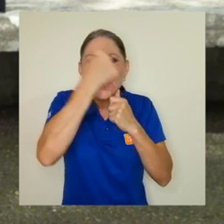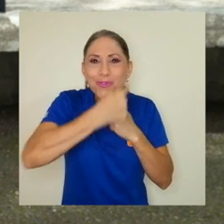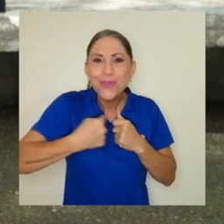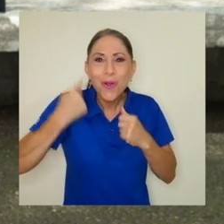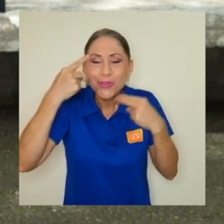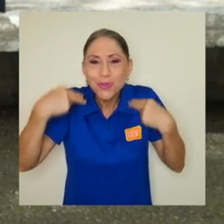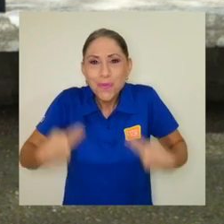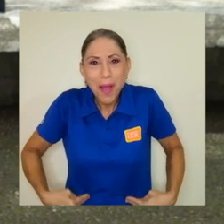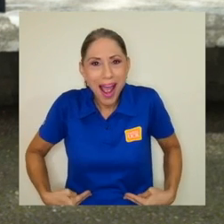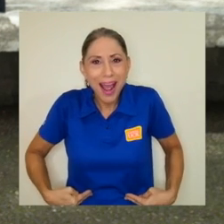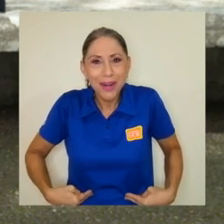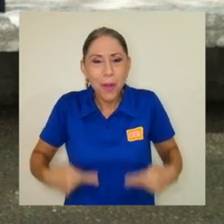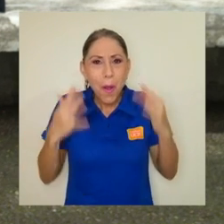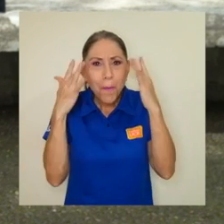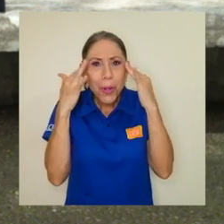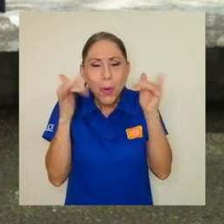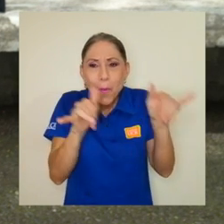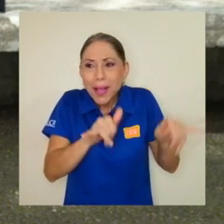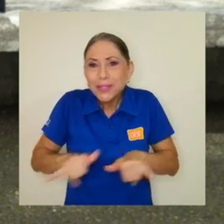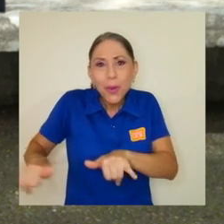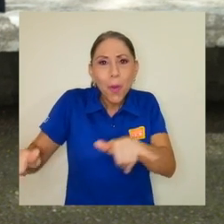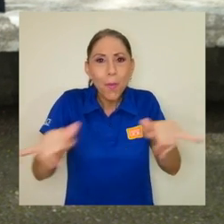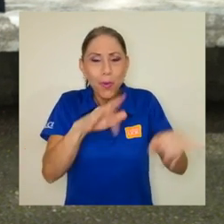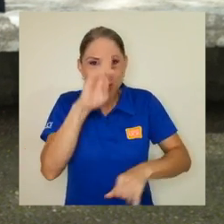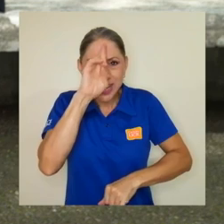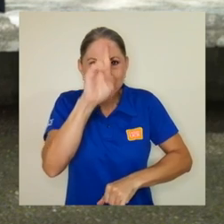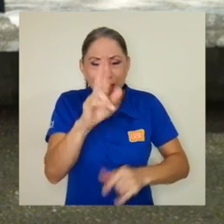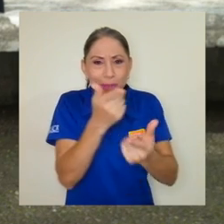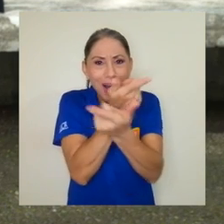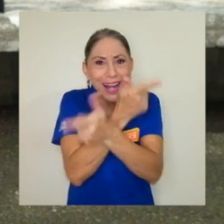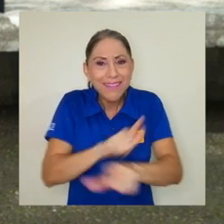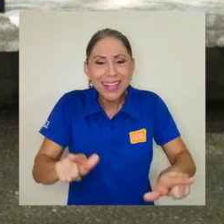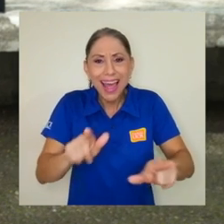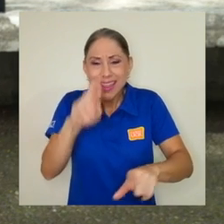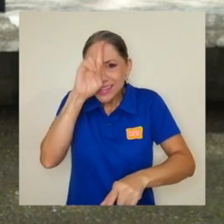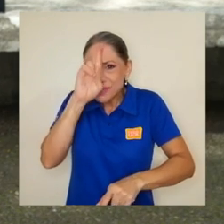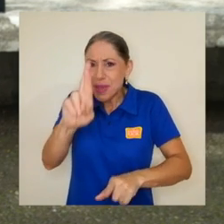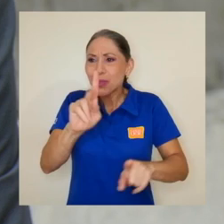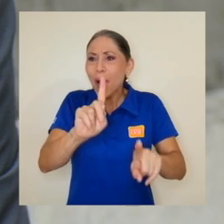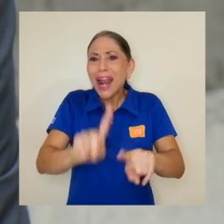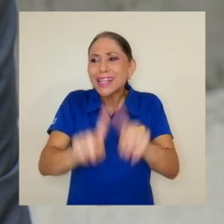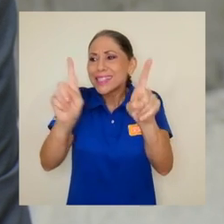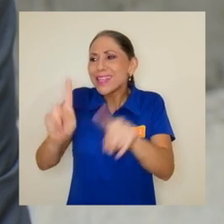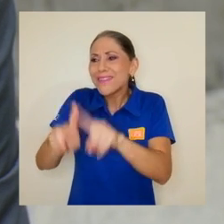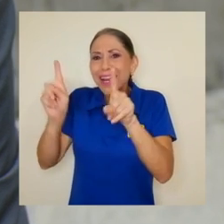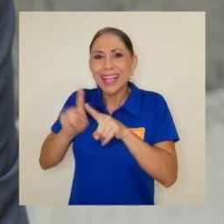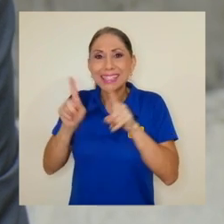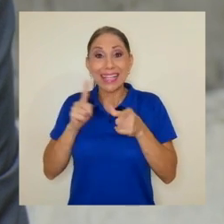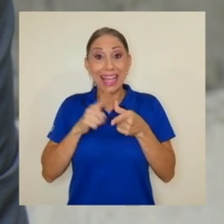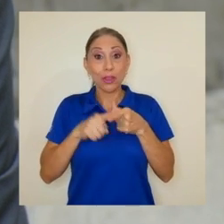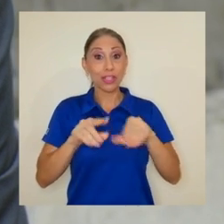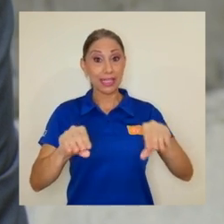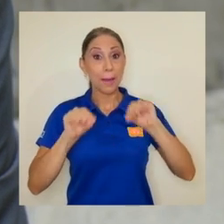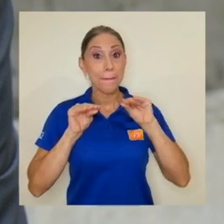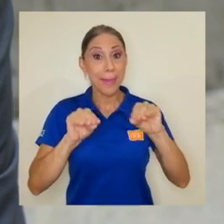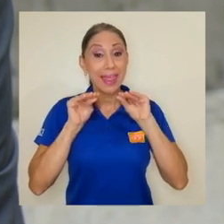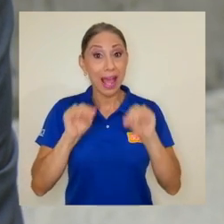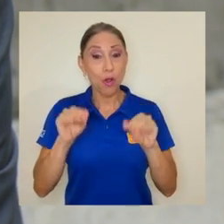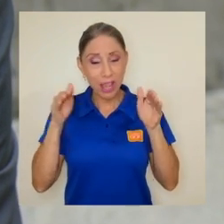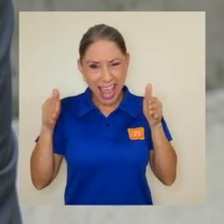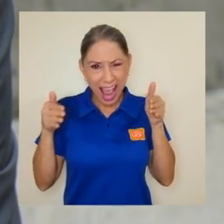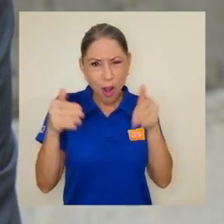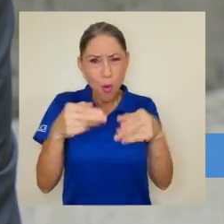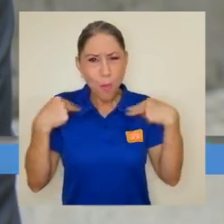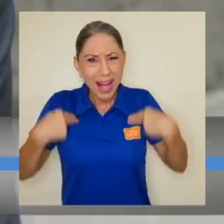preocupación común, un respeto a la libertad y a las diferencias de cada quien. Entonces, esa pedagogía humanista tiene que